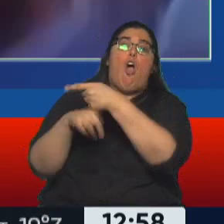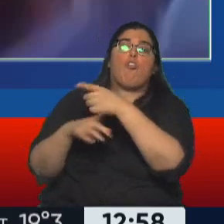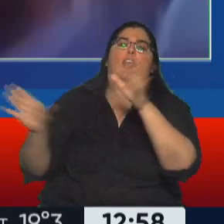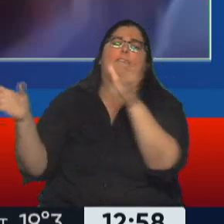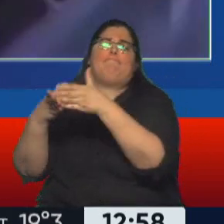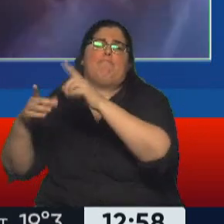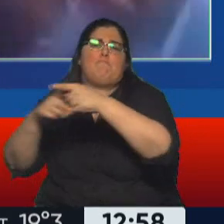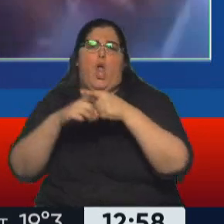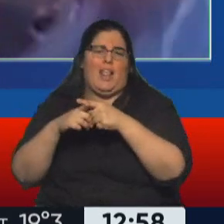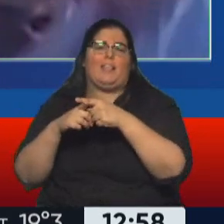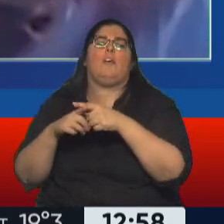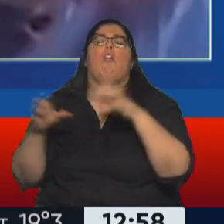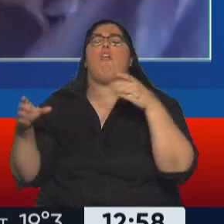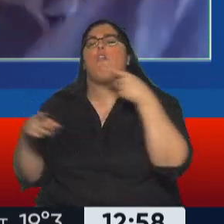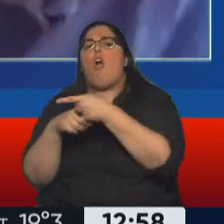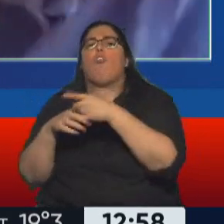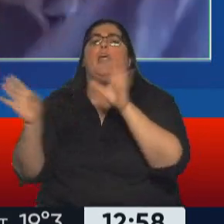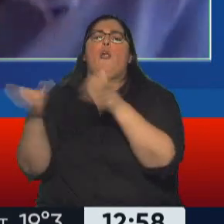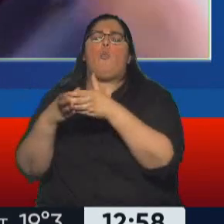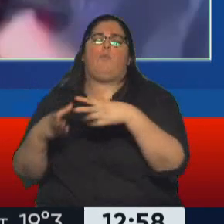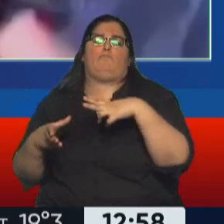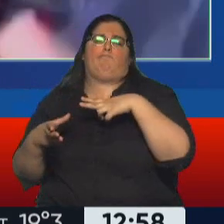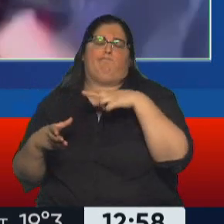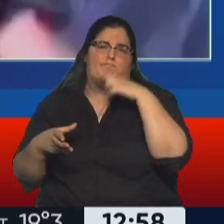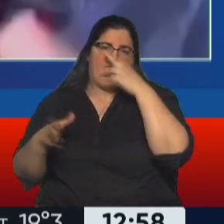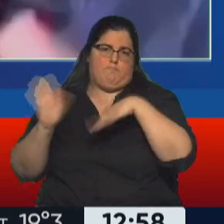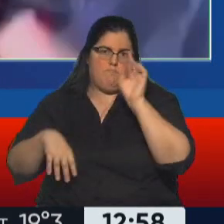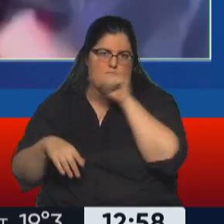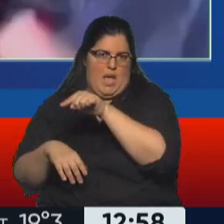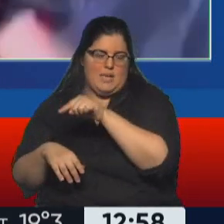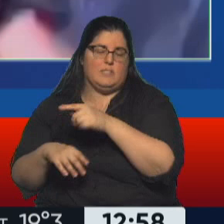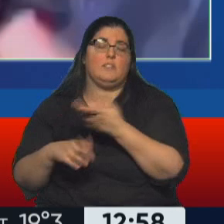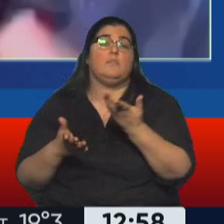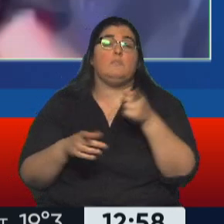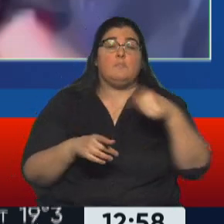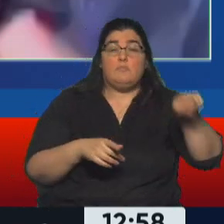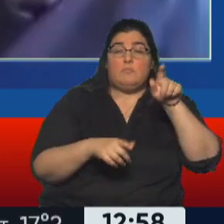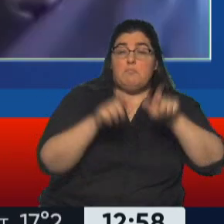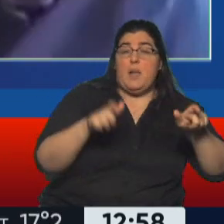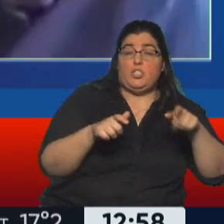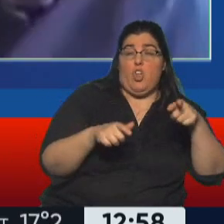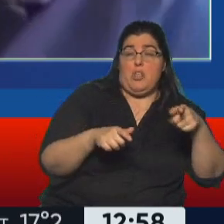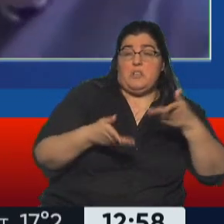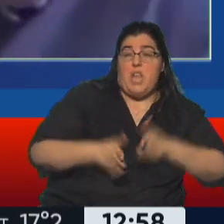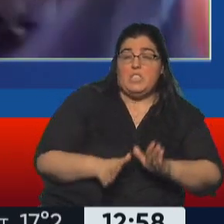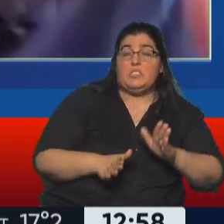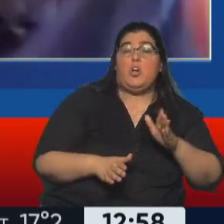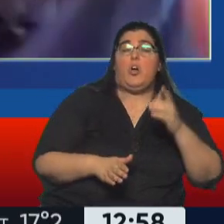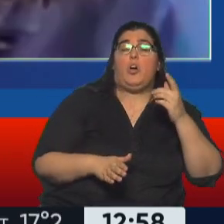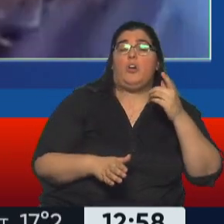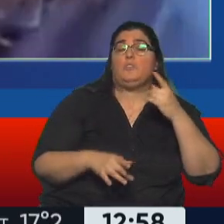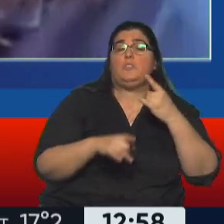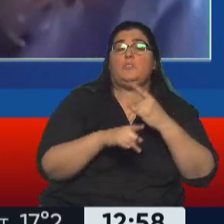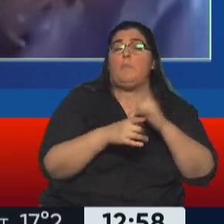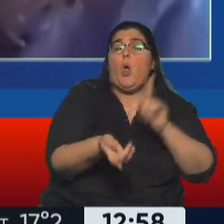frente a las élites, ¿verdad? O sea, hay gente que siguió escuchando que vive en un país milagroso, que